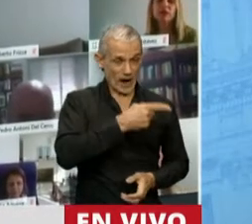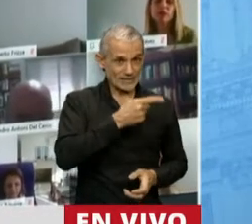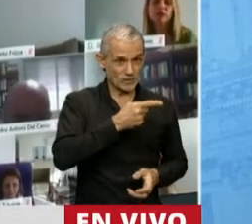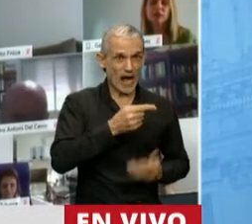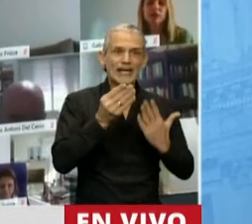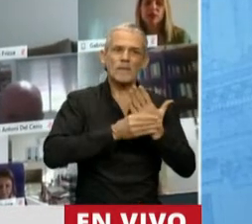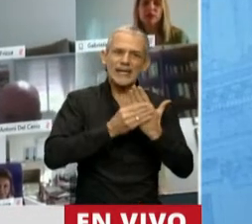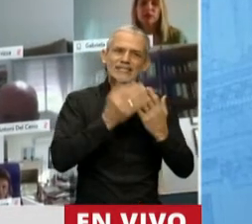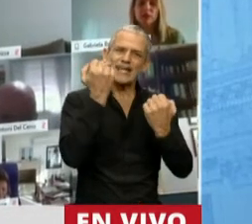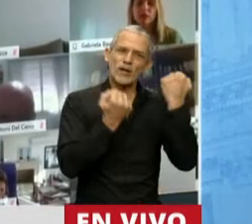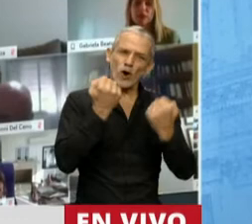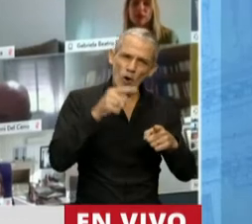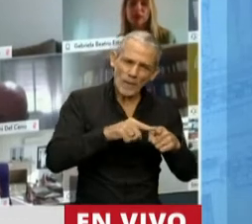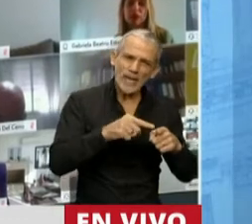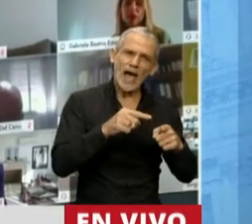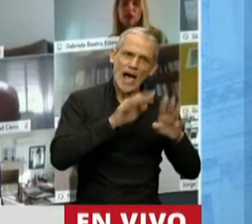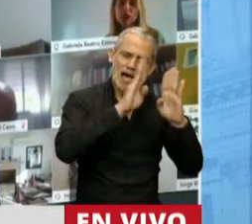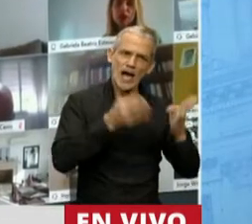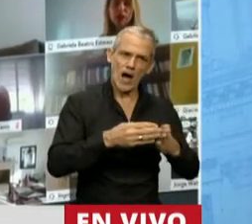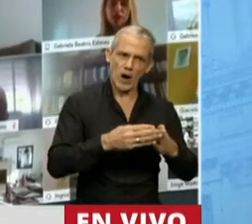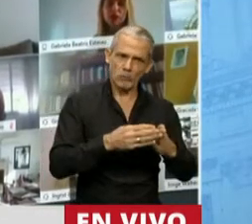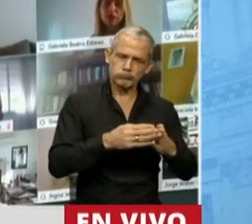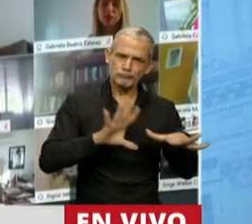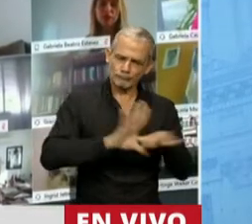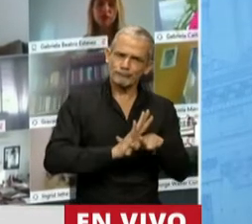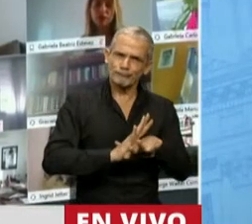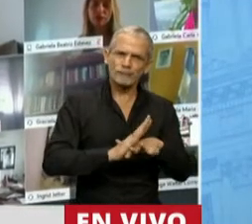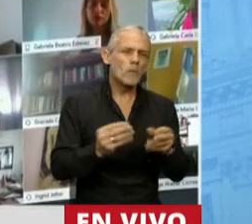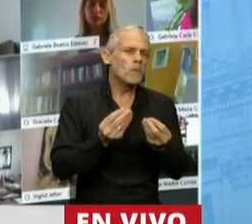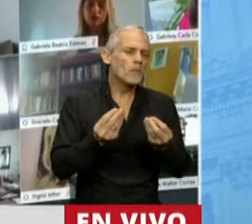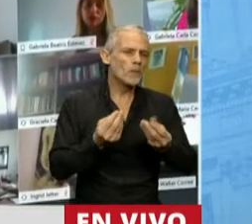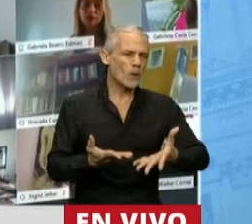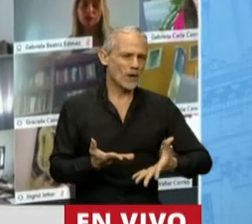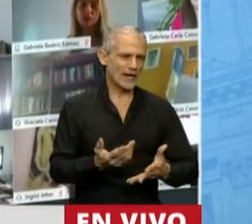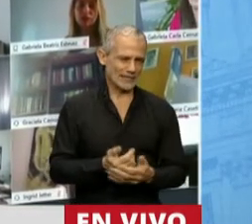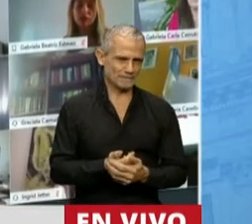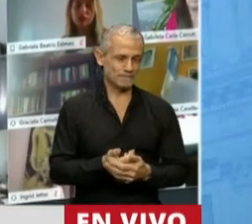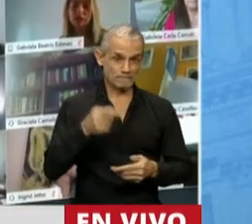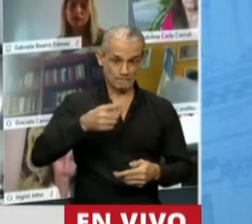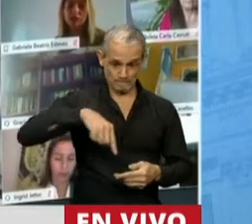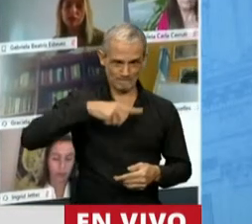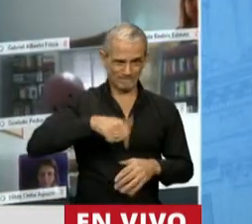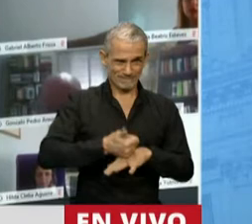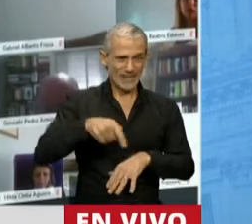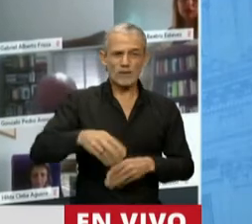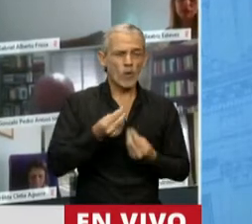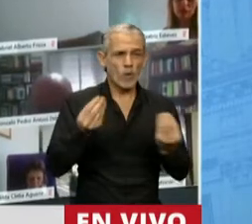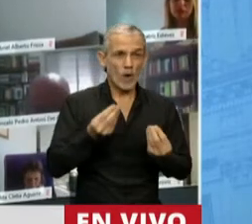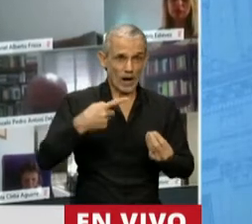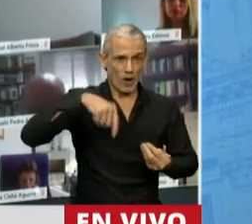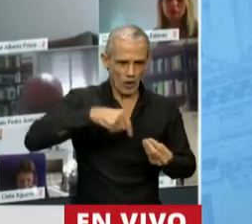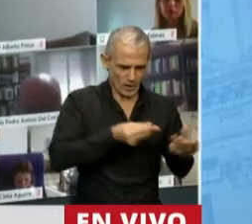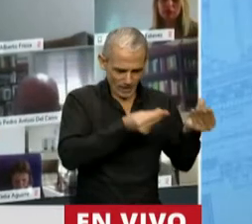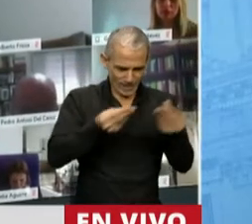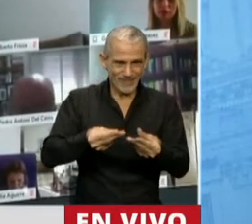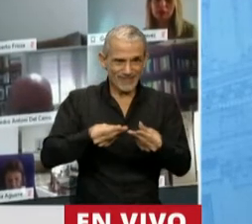del Ministerio de Economía, muy ajustado. Porque estamos considerando